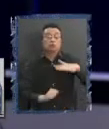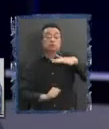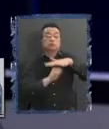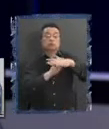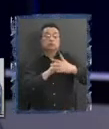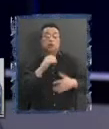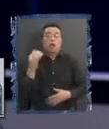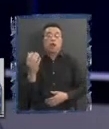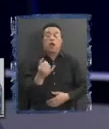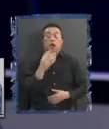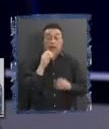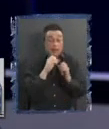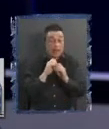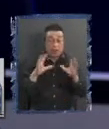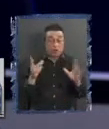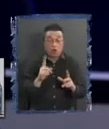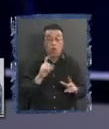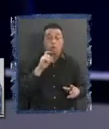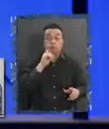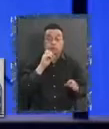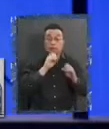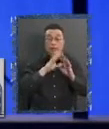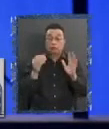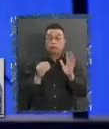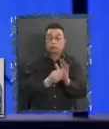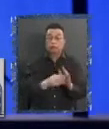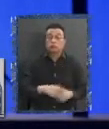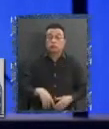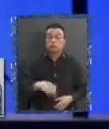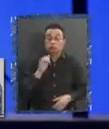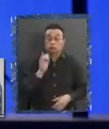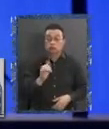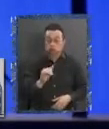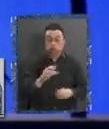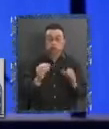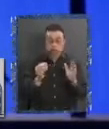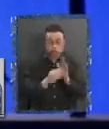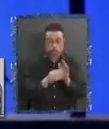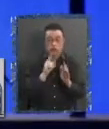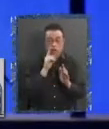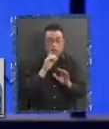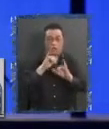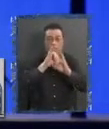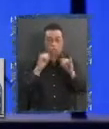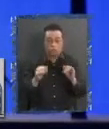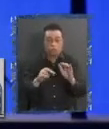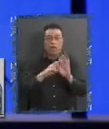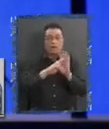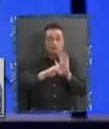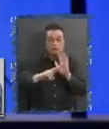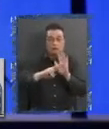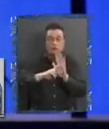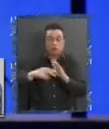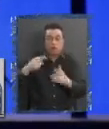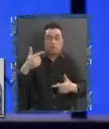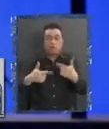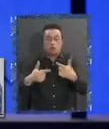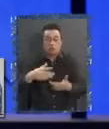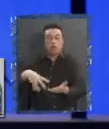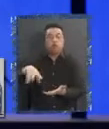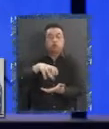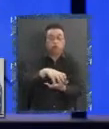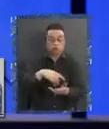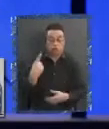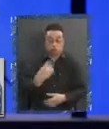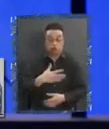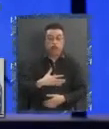Que no está clara todavía porque no está definida en este texto. Están definidos en este momento las formas de representación política de los pueblos. Nosotros vamos a tener